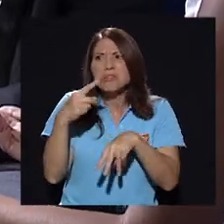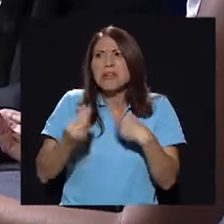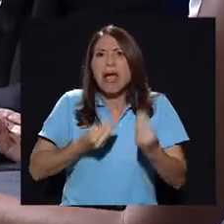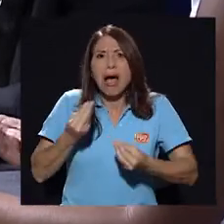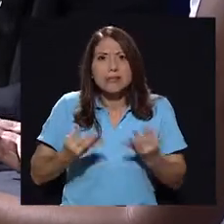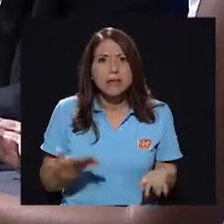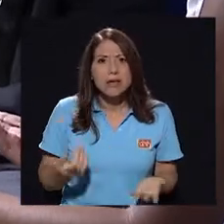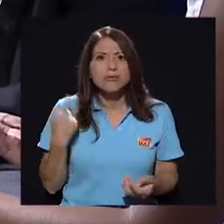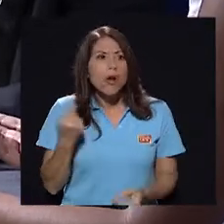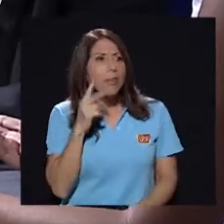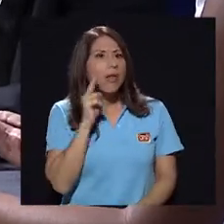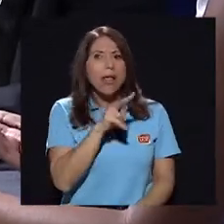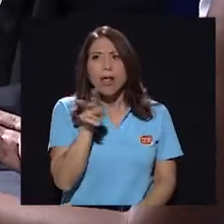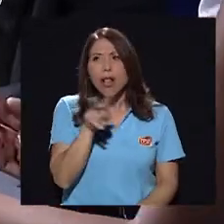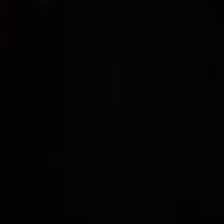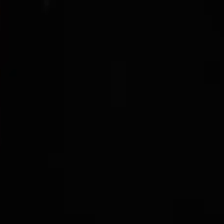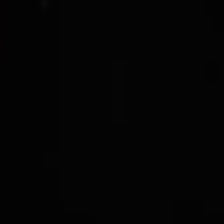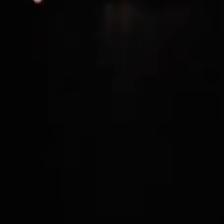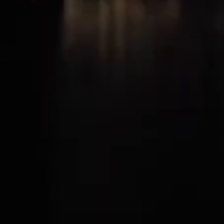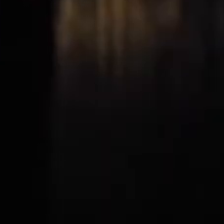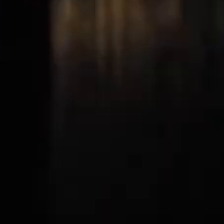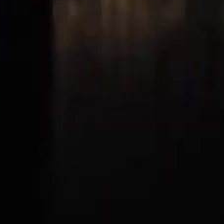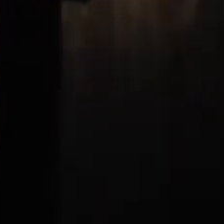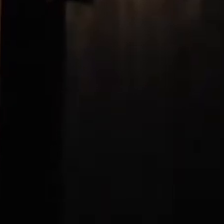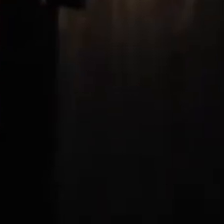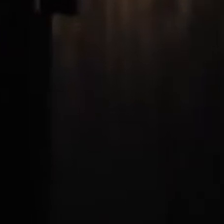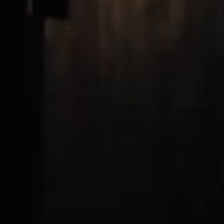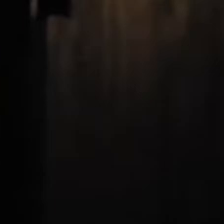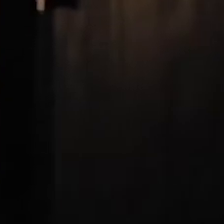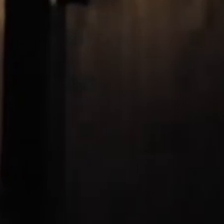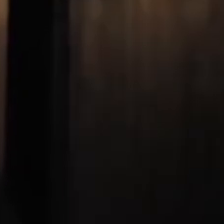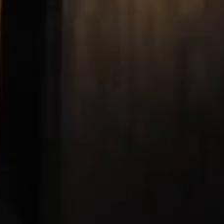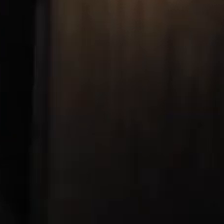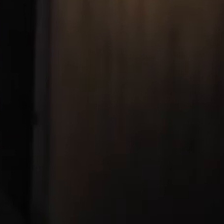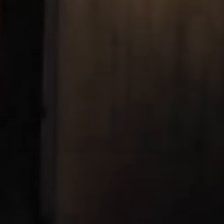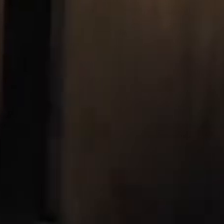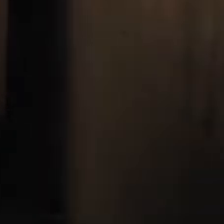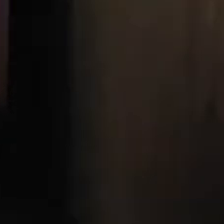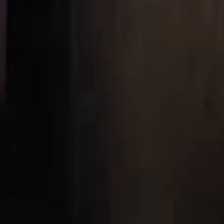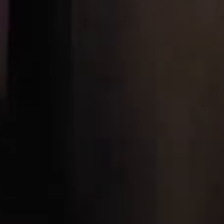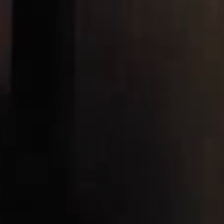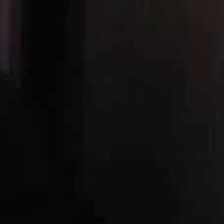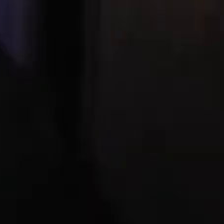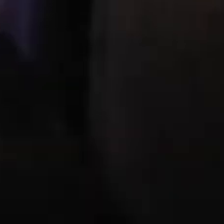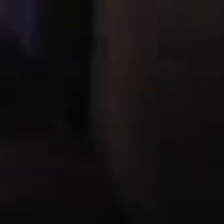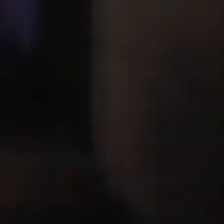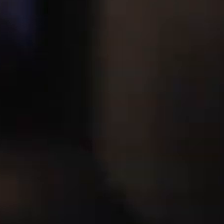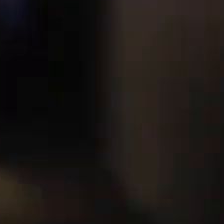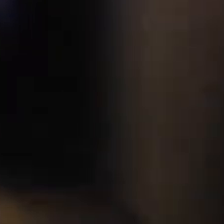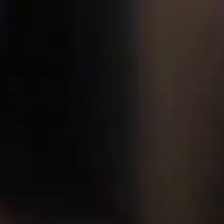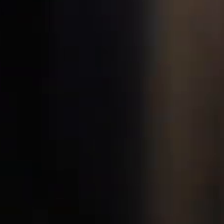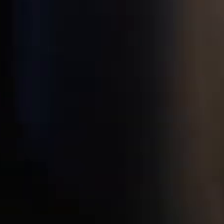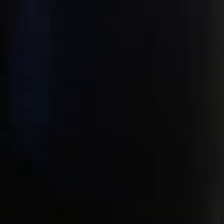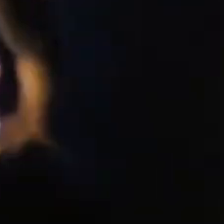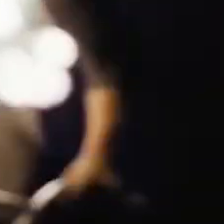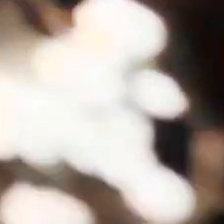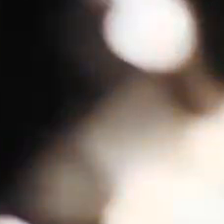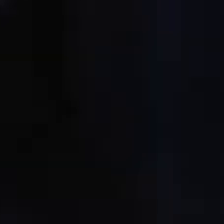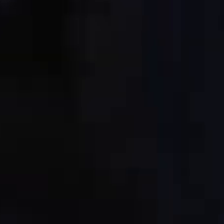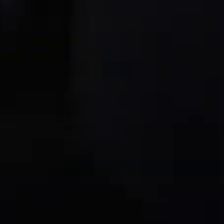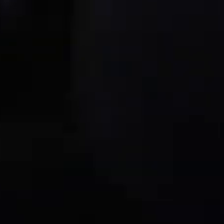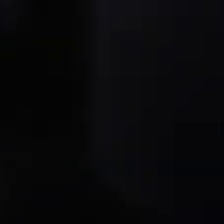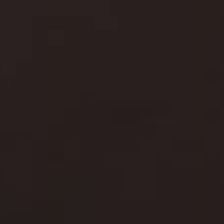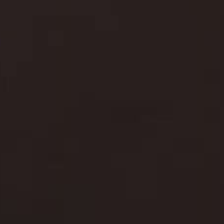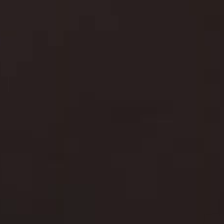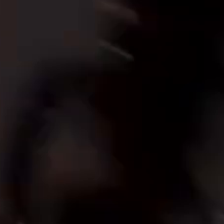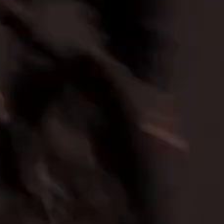como que no hacen nada más que andar en bicicleta y andar metiéndose en diferentes lugares para ser